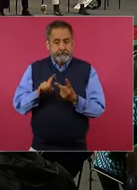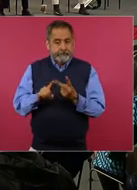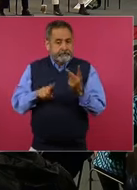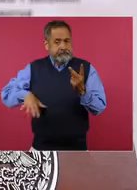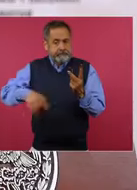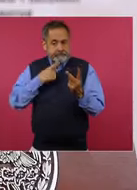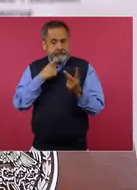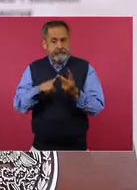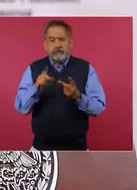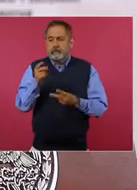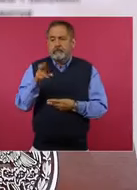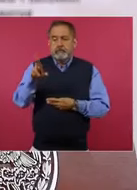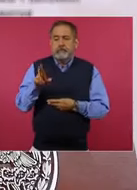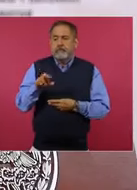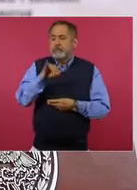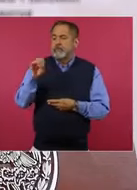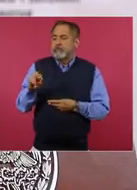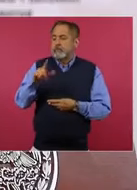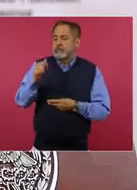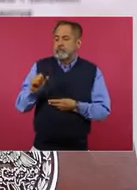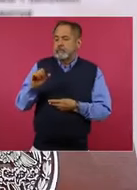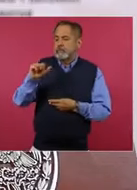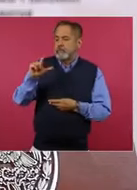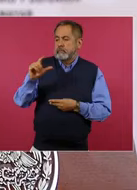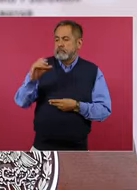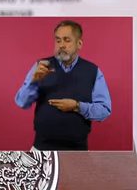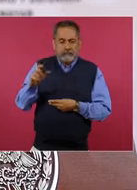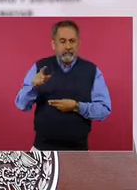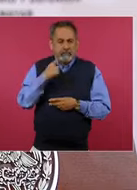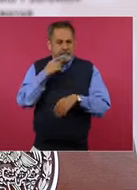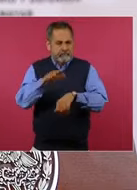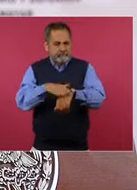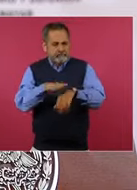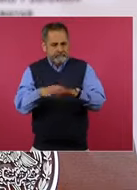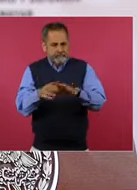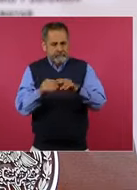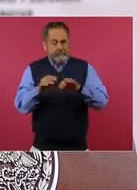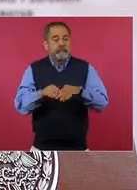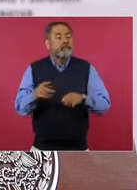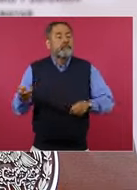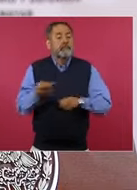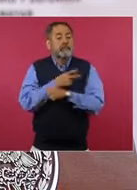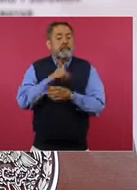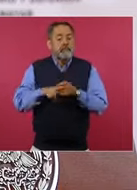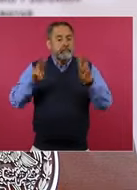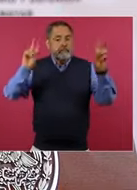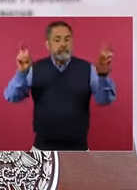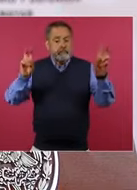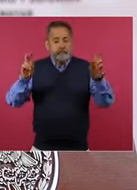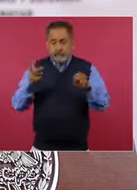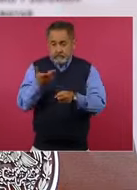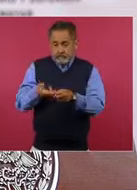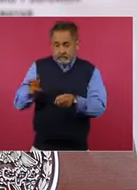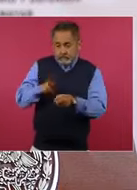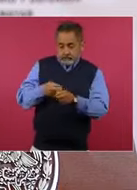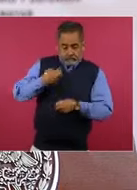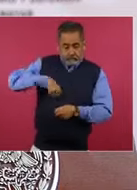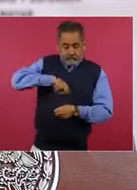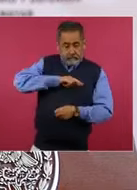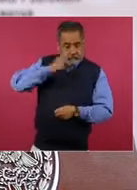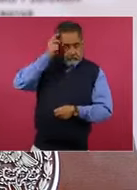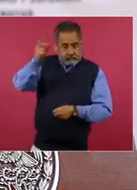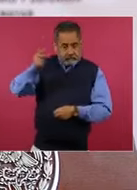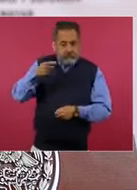mencionado el doctor Jorge Alcocer, es solamente para mantener el avance de la clínica Es Nuestra, la anunciamos aquí el 12